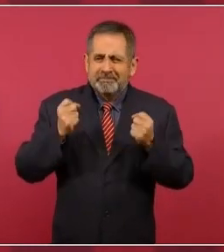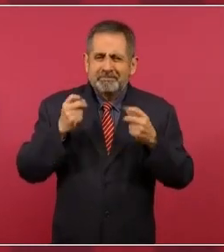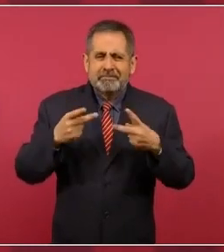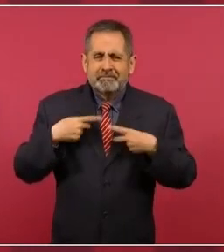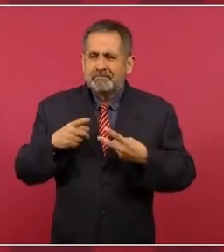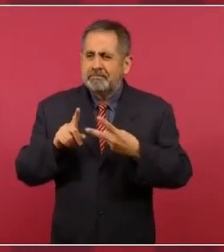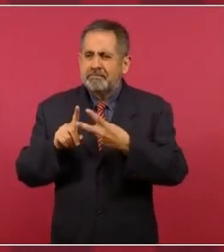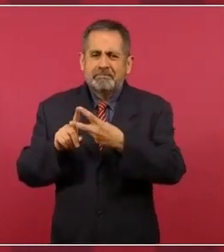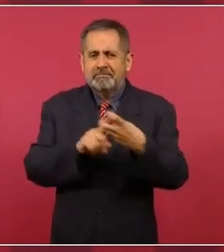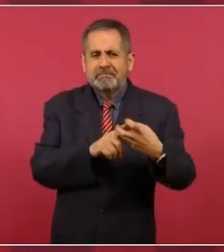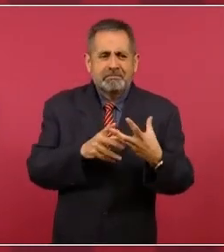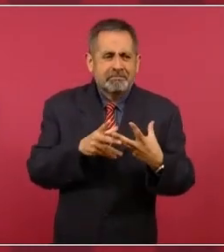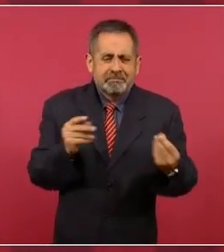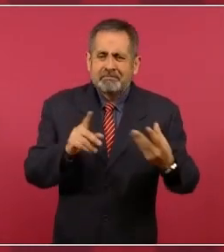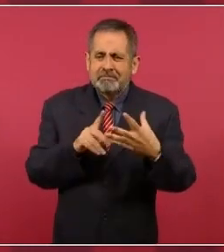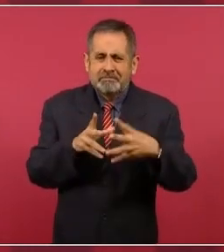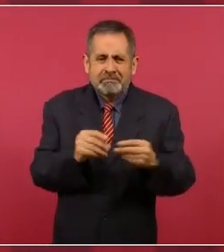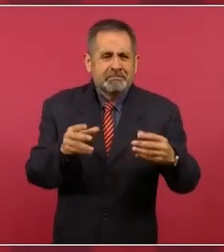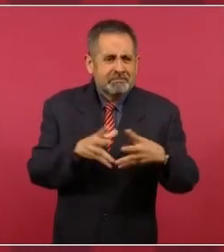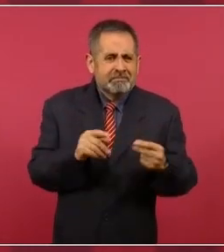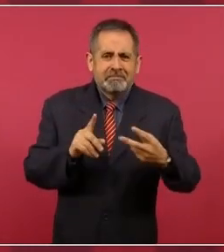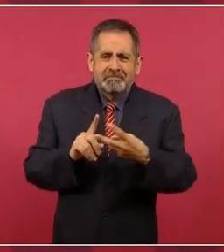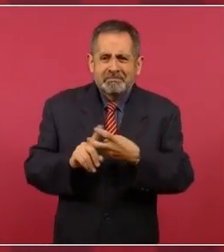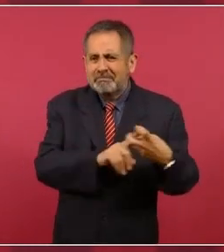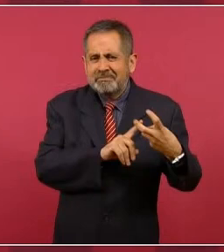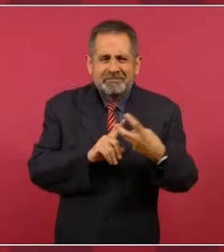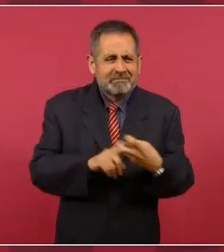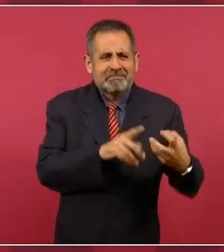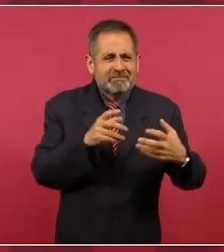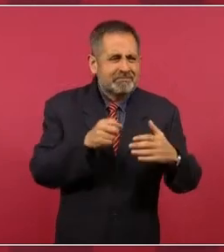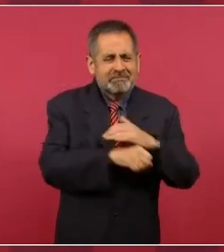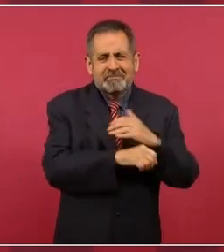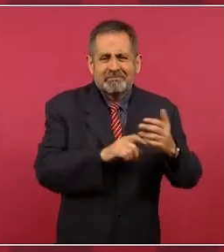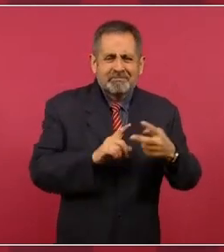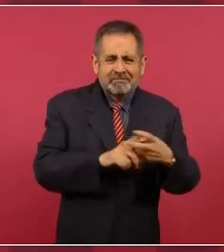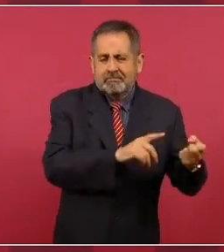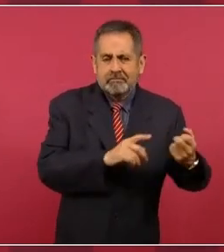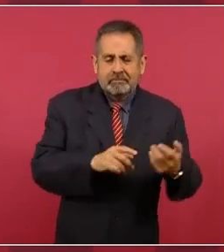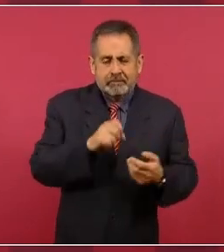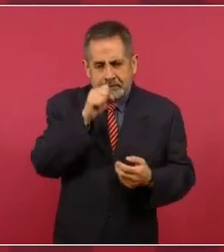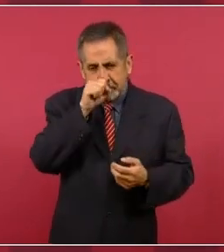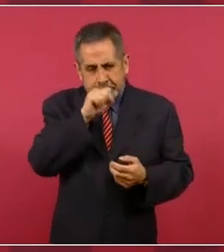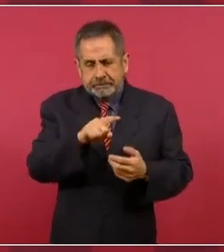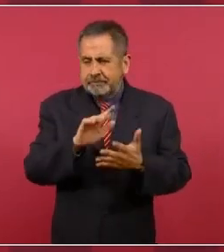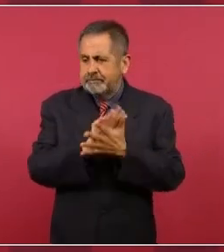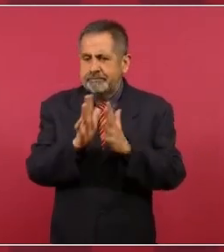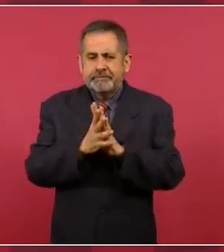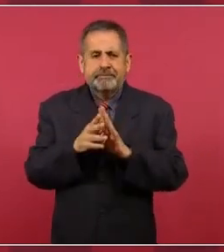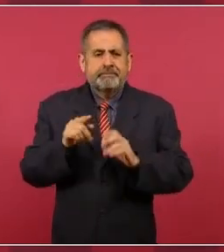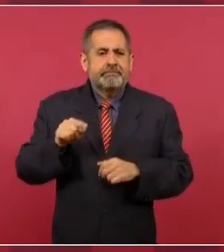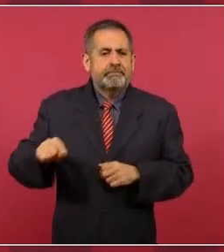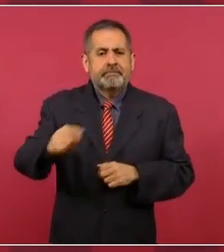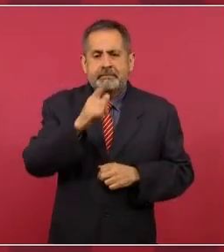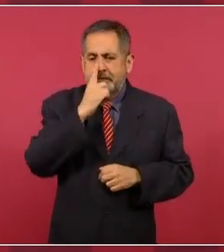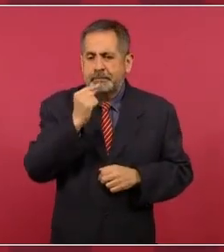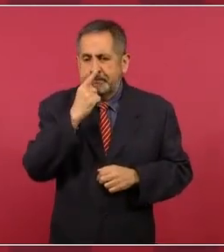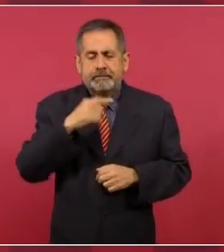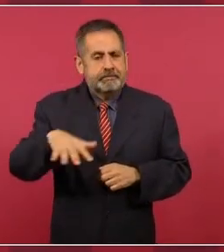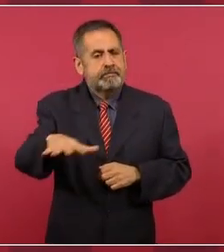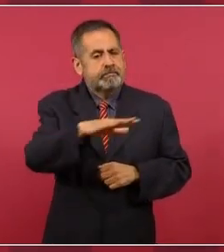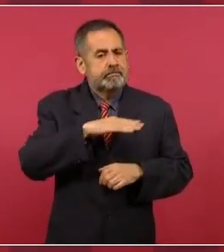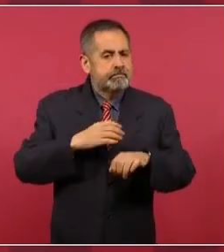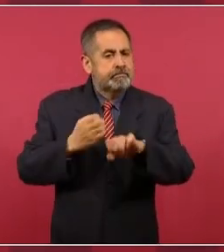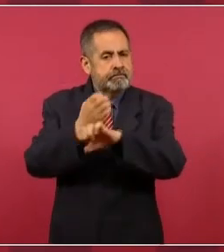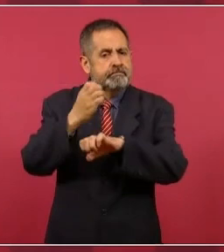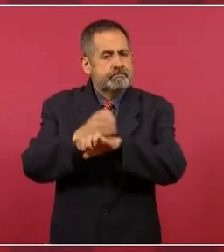en esa región y de involucramiento también de policías locales,